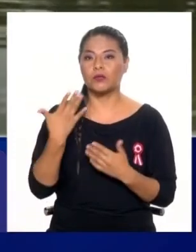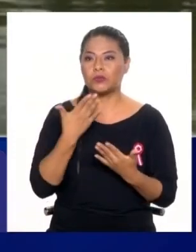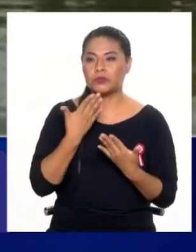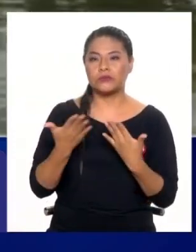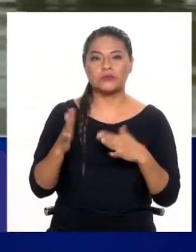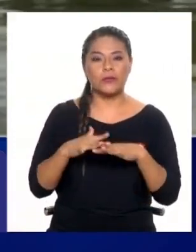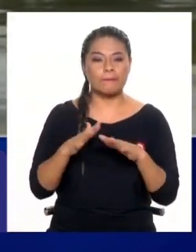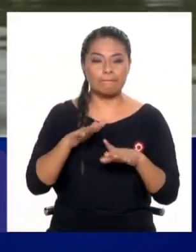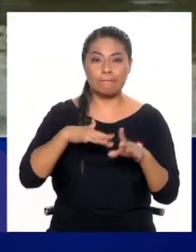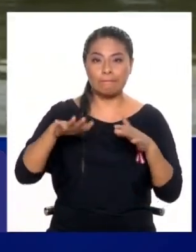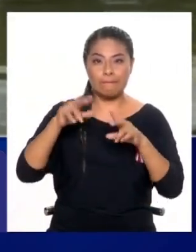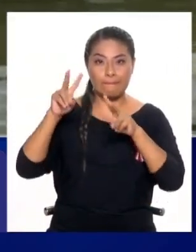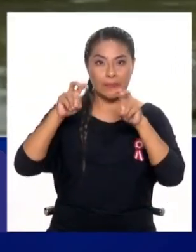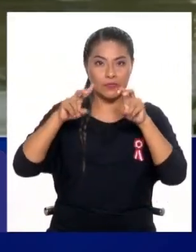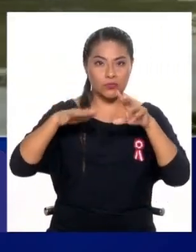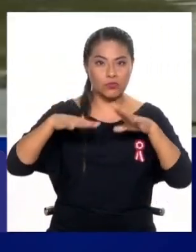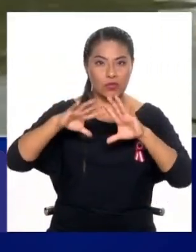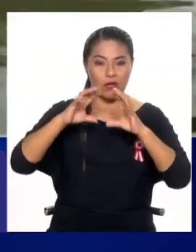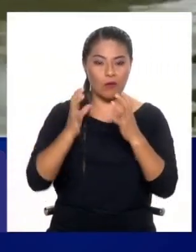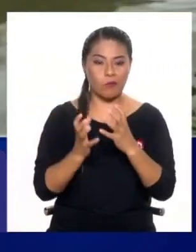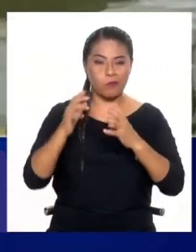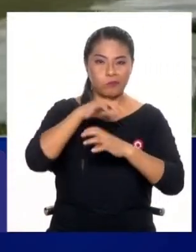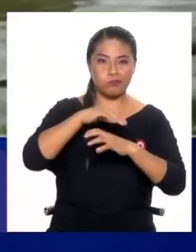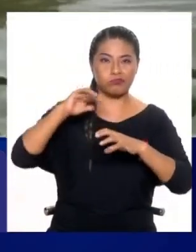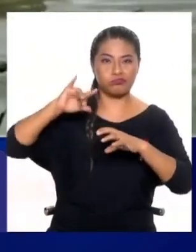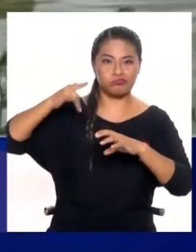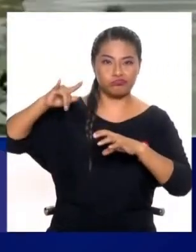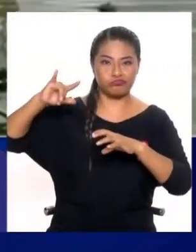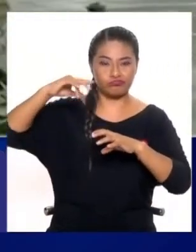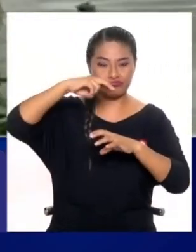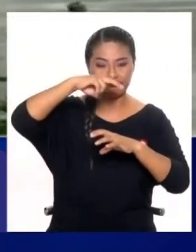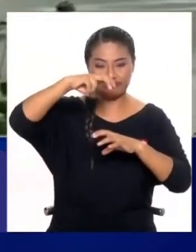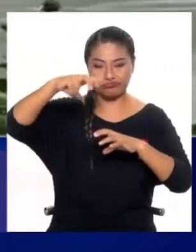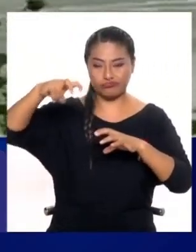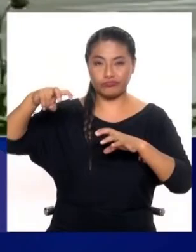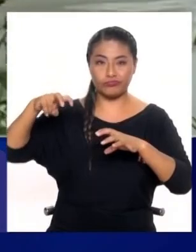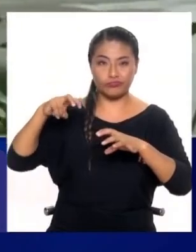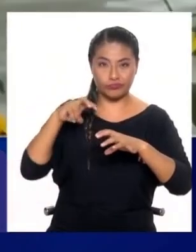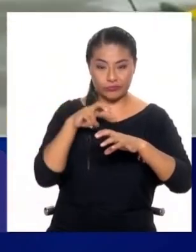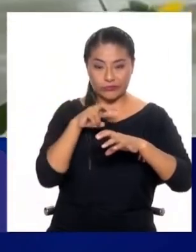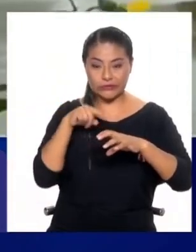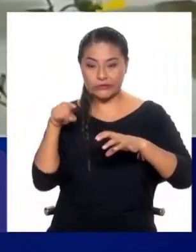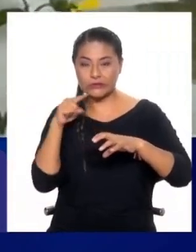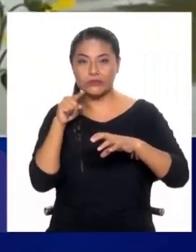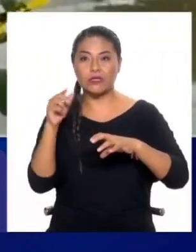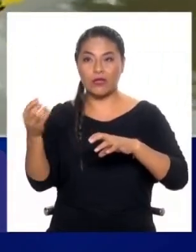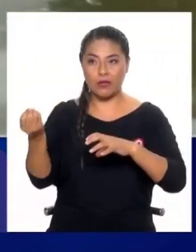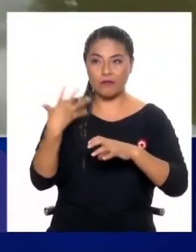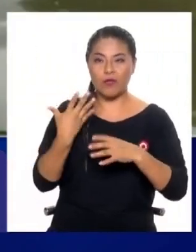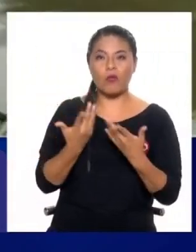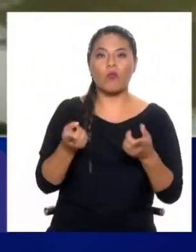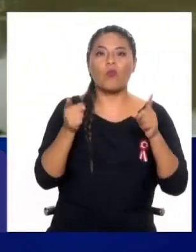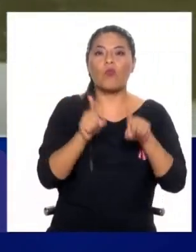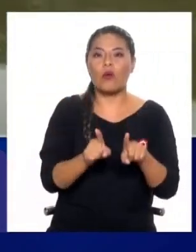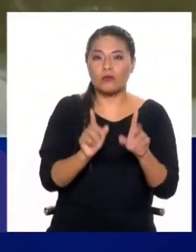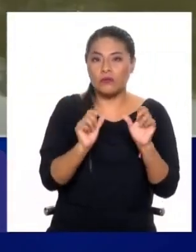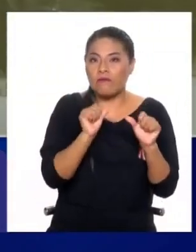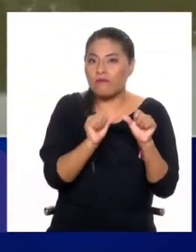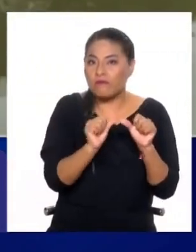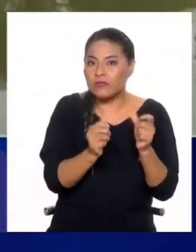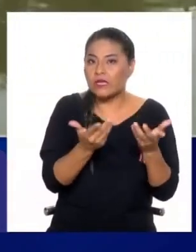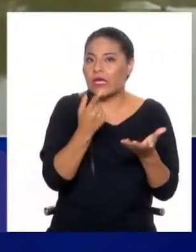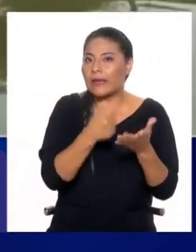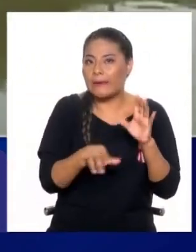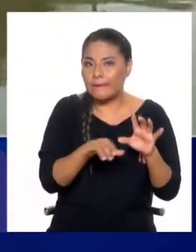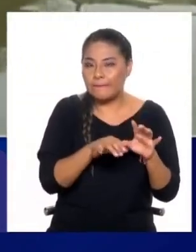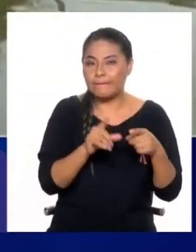meteorología nos tienen que indicar qué cosa es lo que va a pasar y cuándo va a pasar. El segundo nivel es el nivel técnico, es decir,